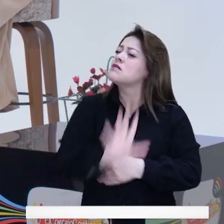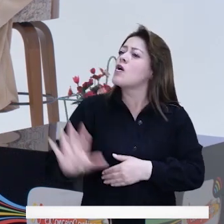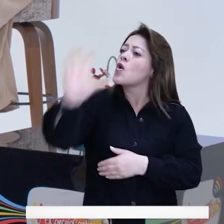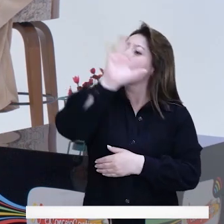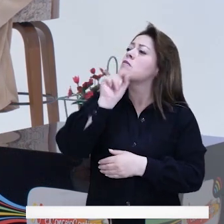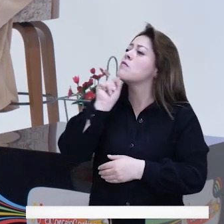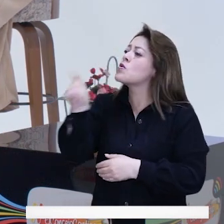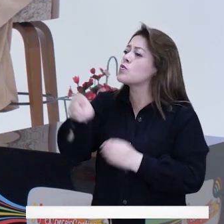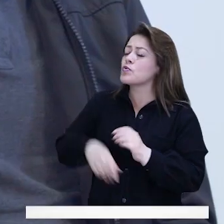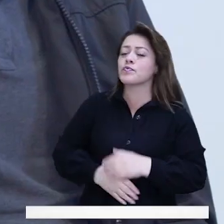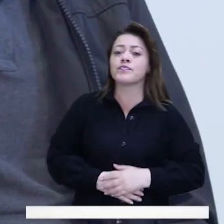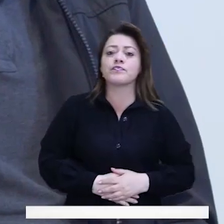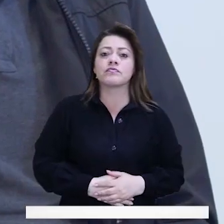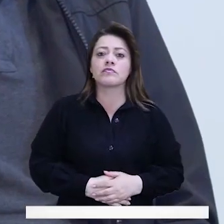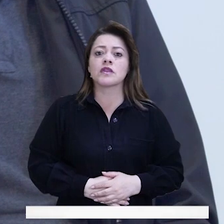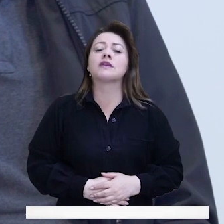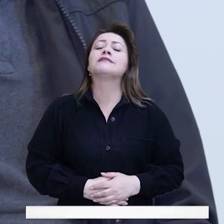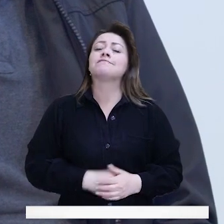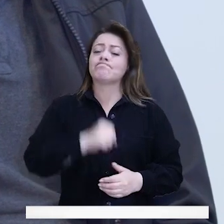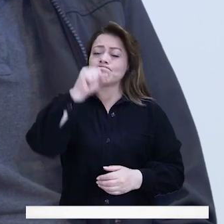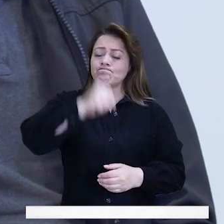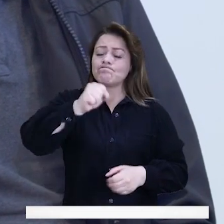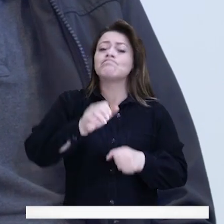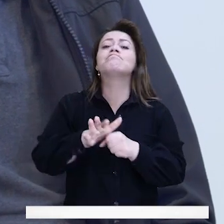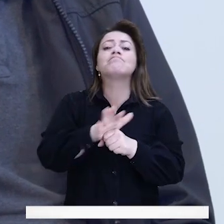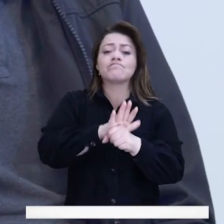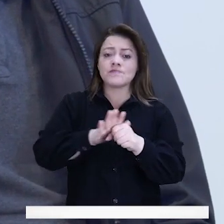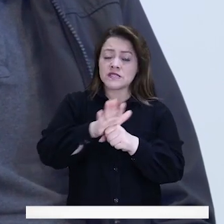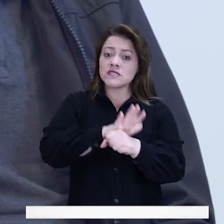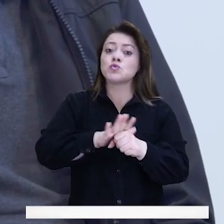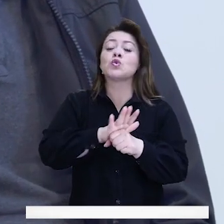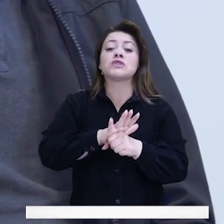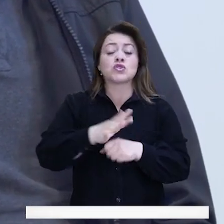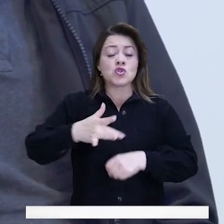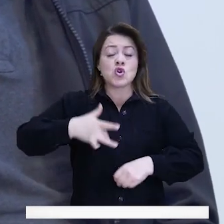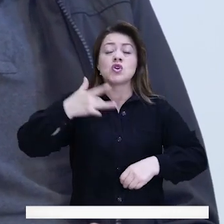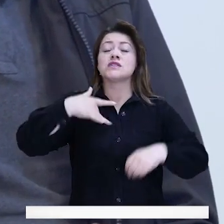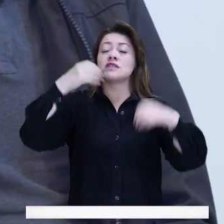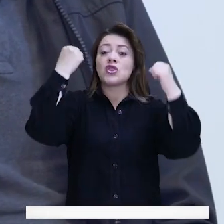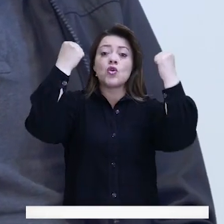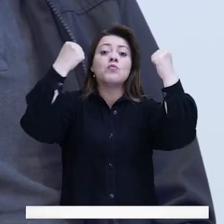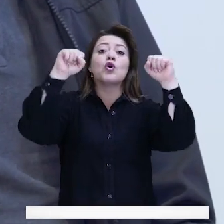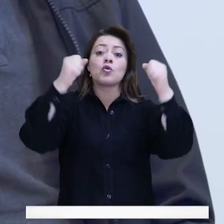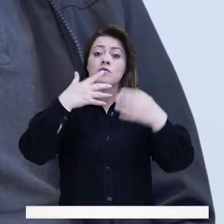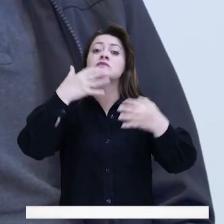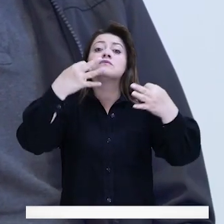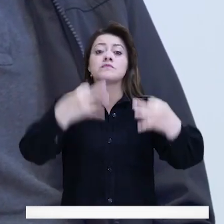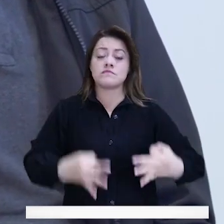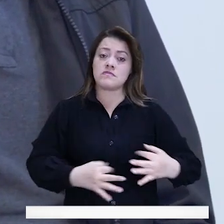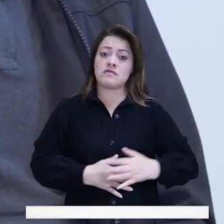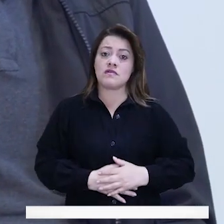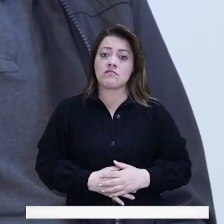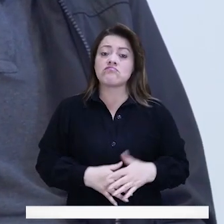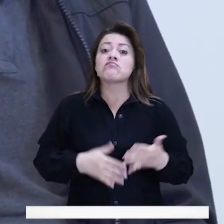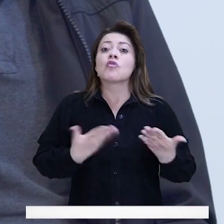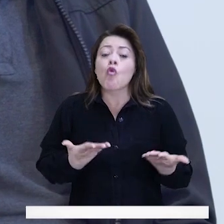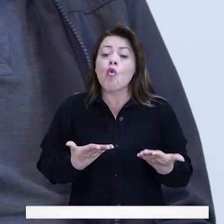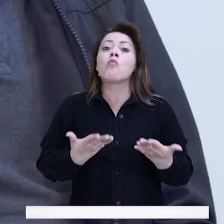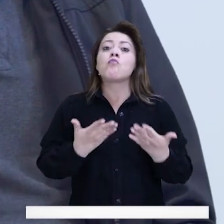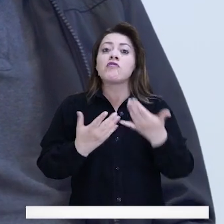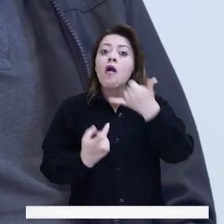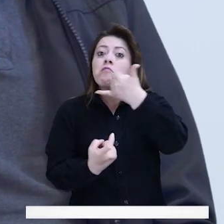segura. Lo que estamos viendo es una situación bastante preocupante. Vemos realmente